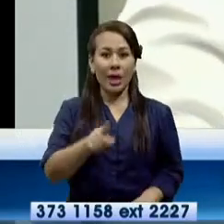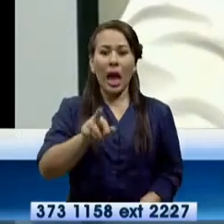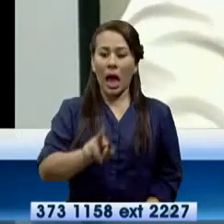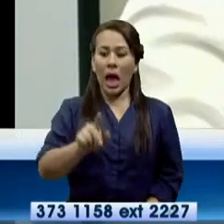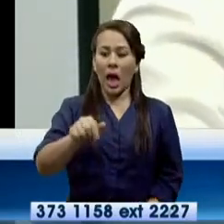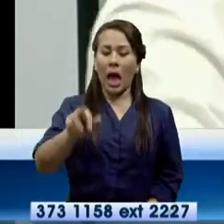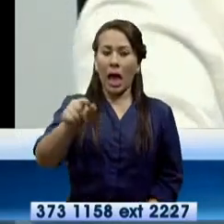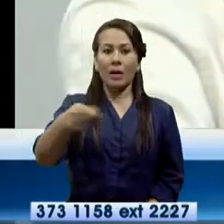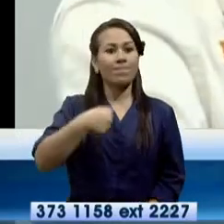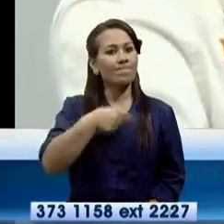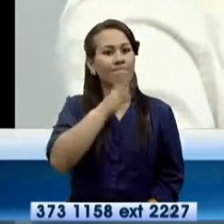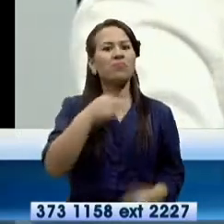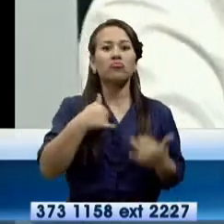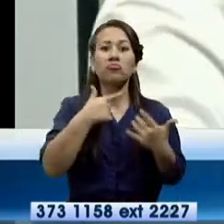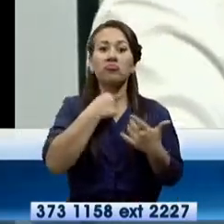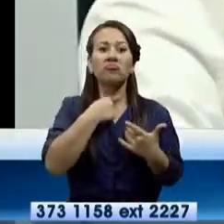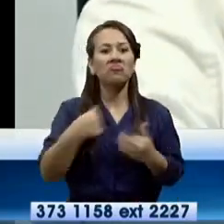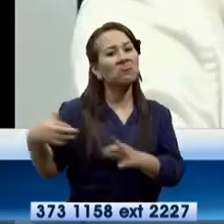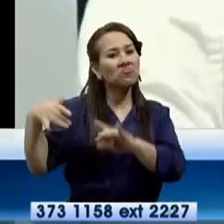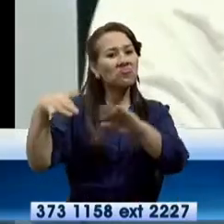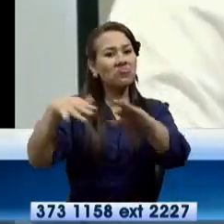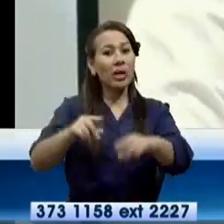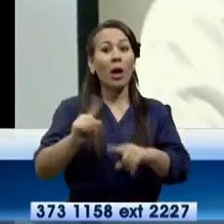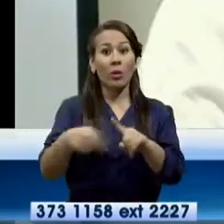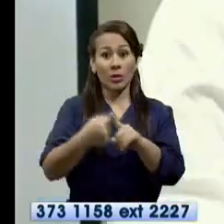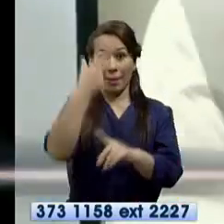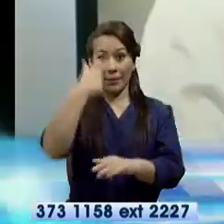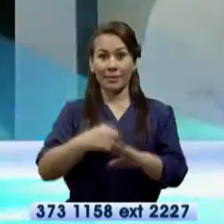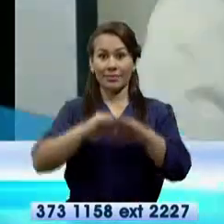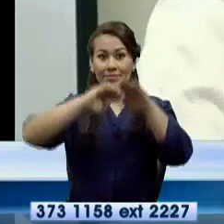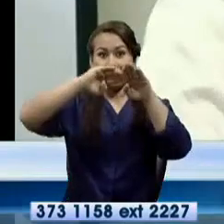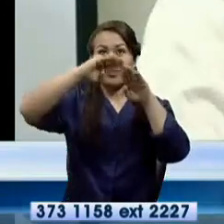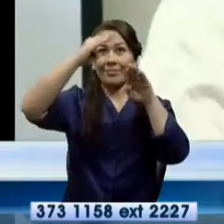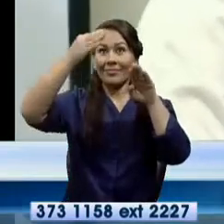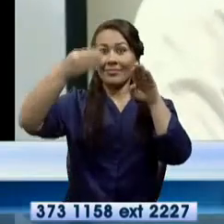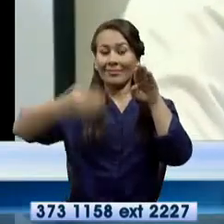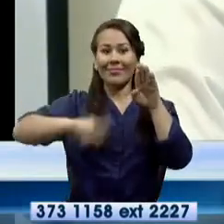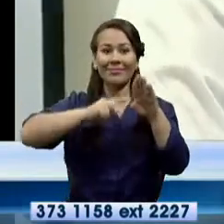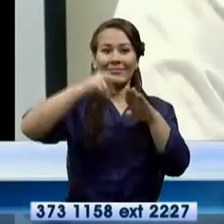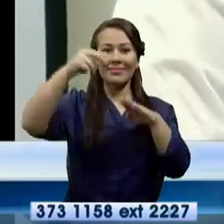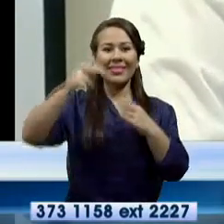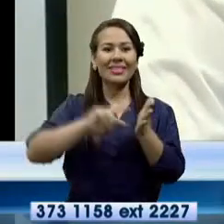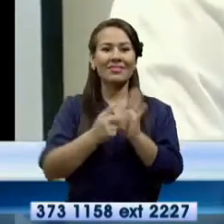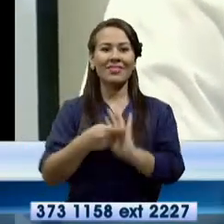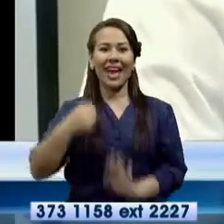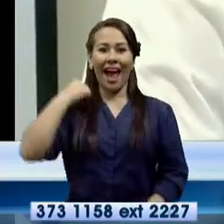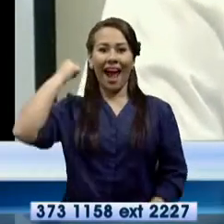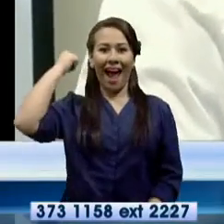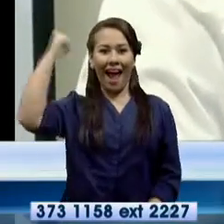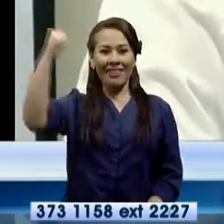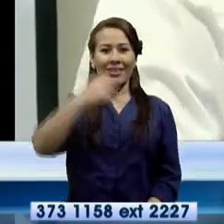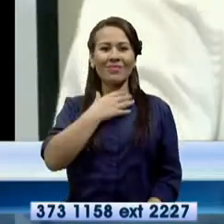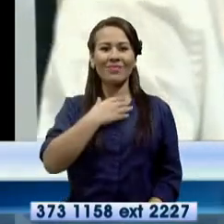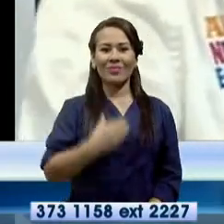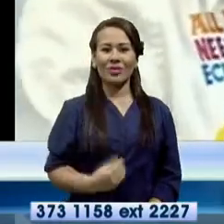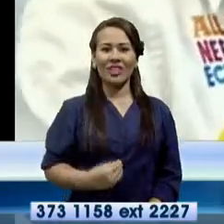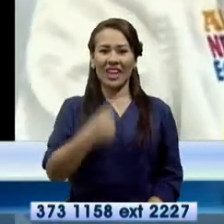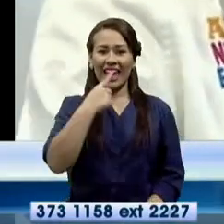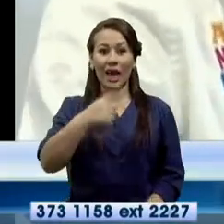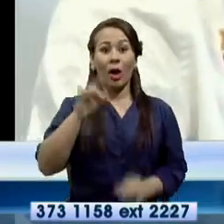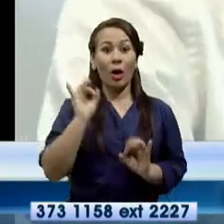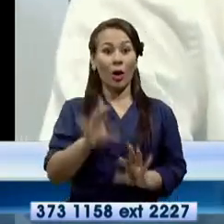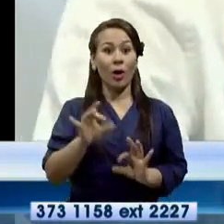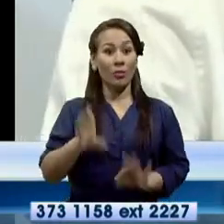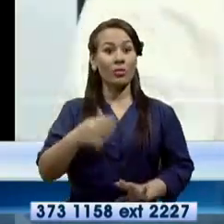montañas. Subir a la cumbre del K2 representa ganar la medalla de oro olímpica. Es un